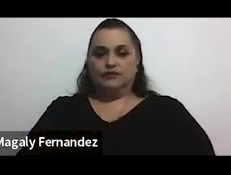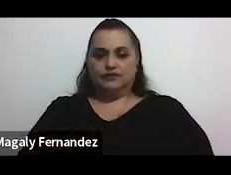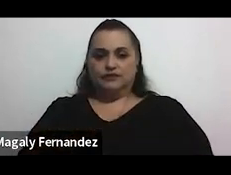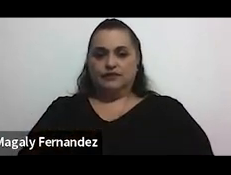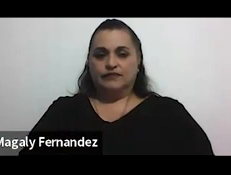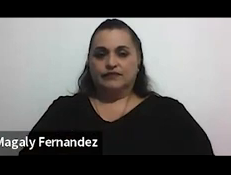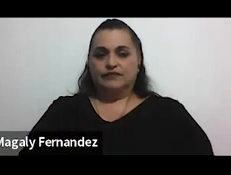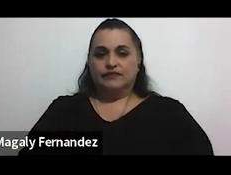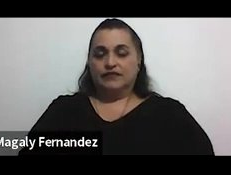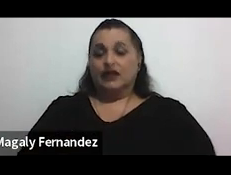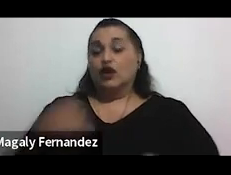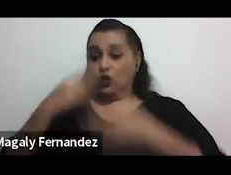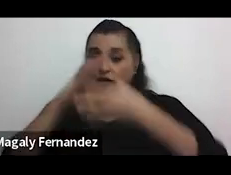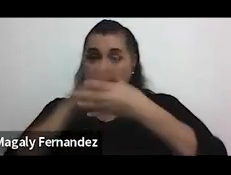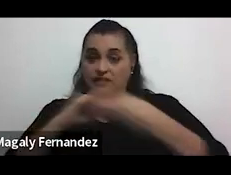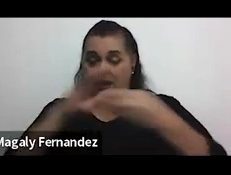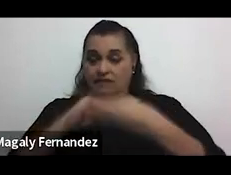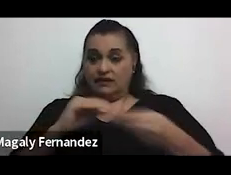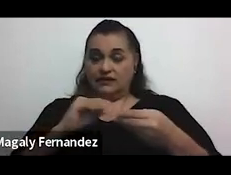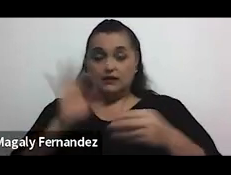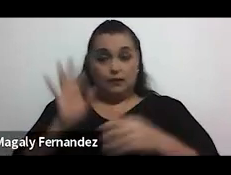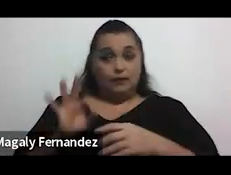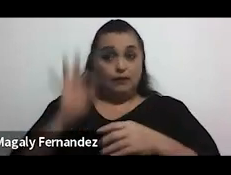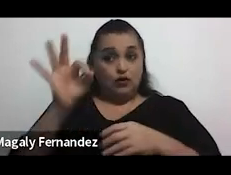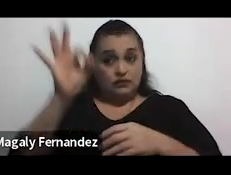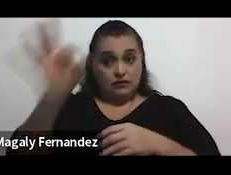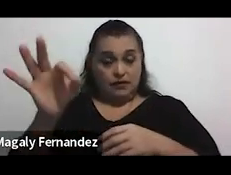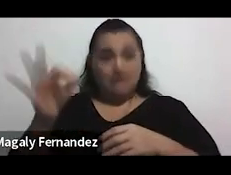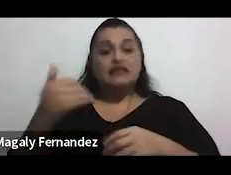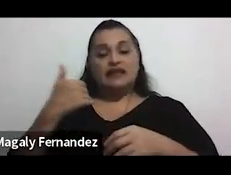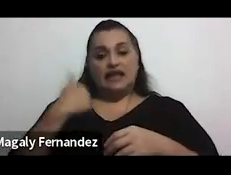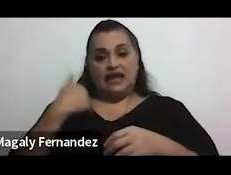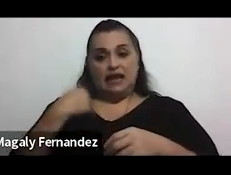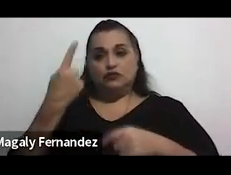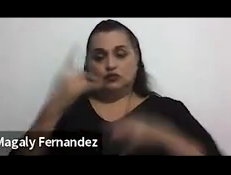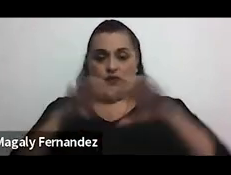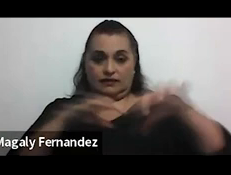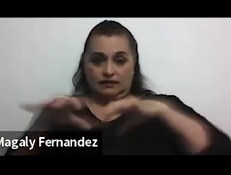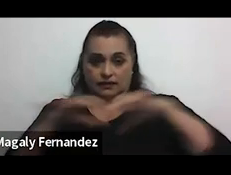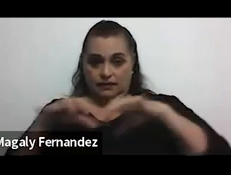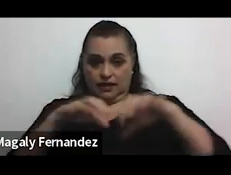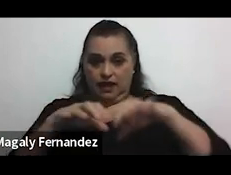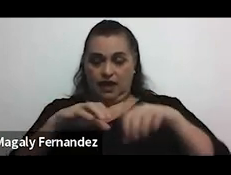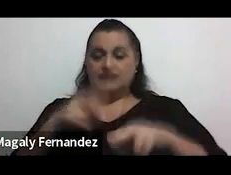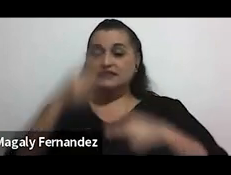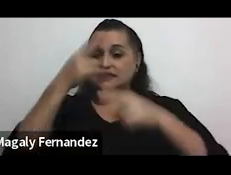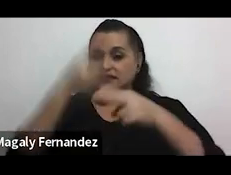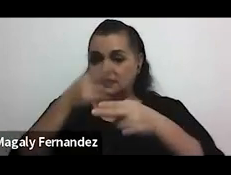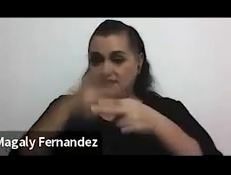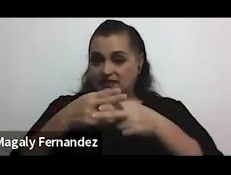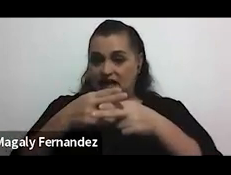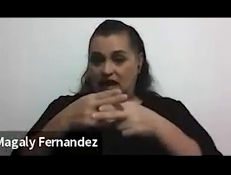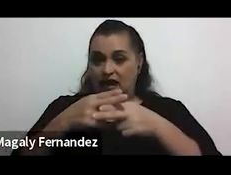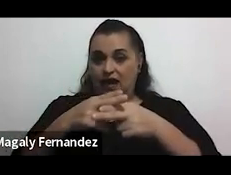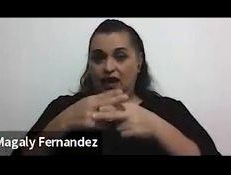muy bien contarles que próximamente vamos a tener una actividad también que se va a llamar Greed Art